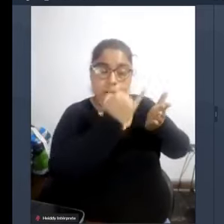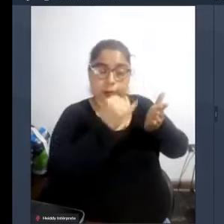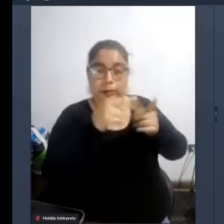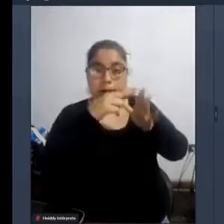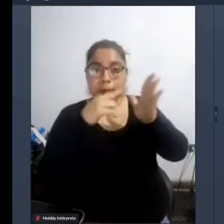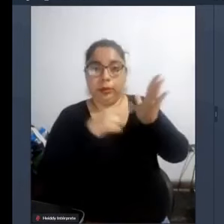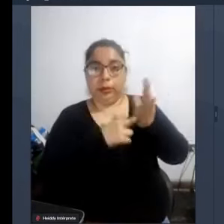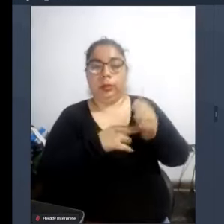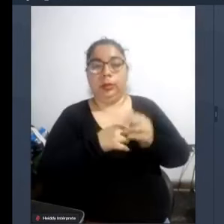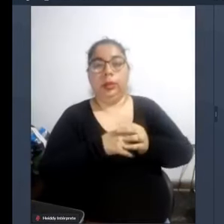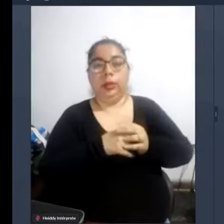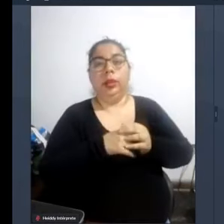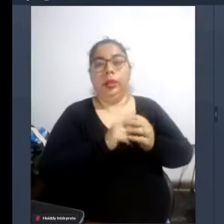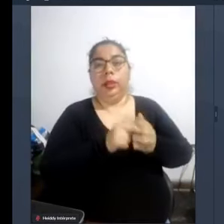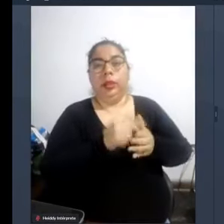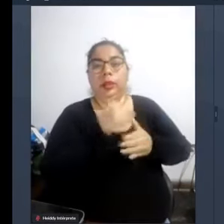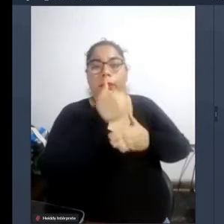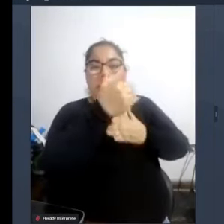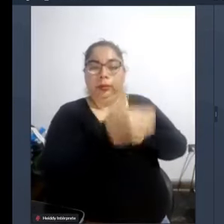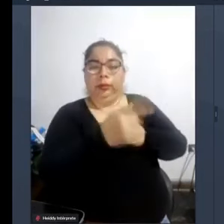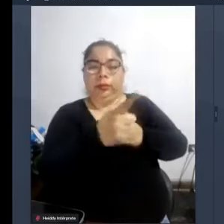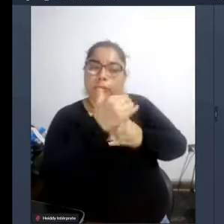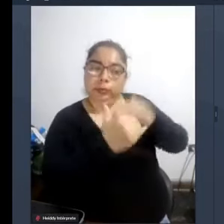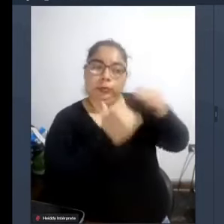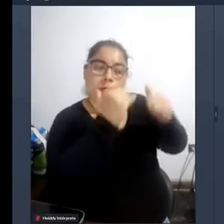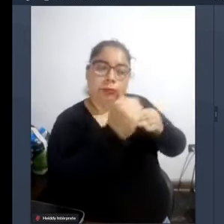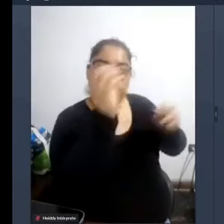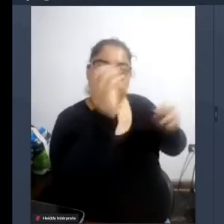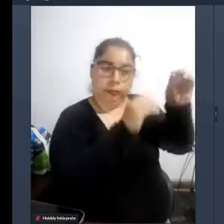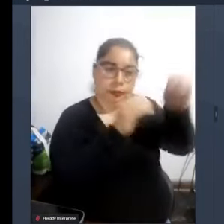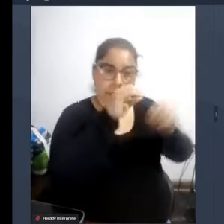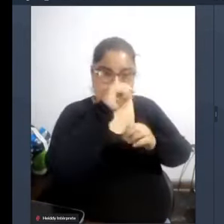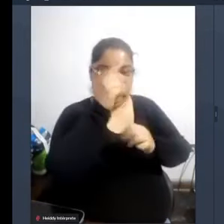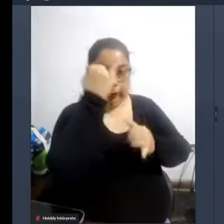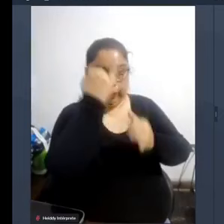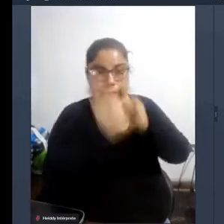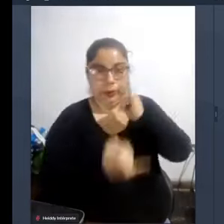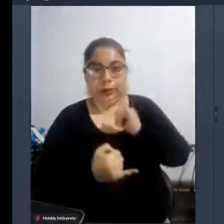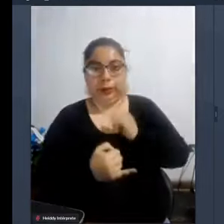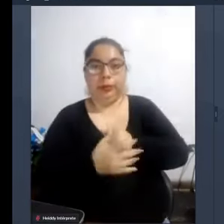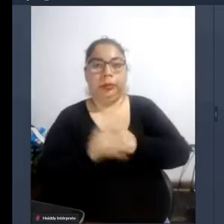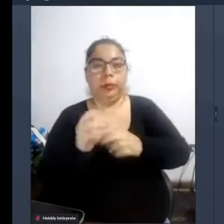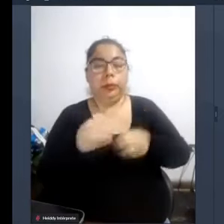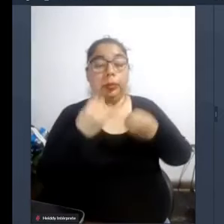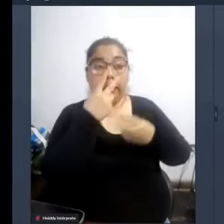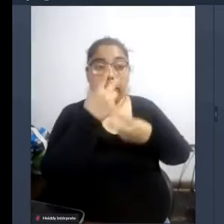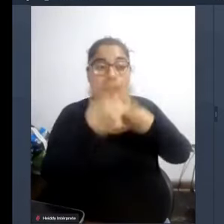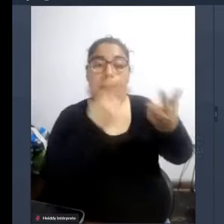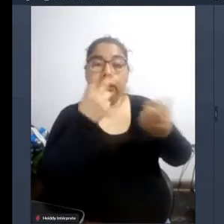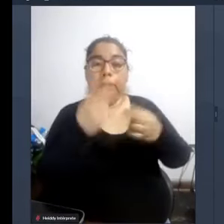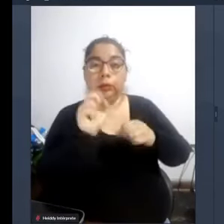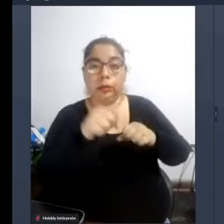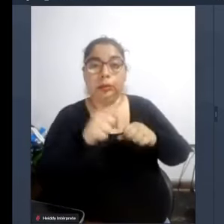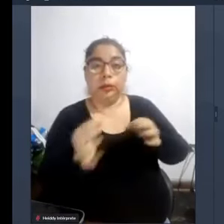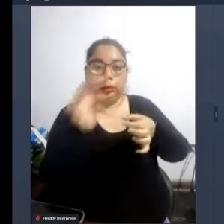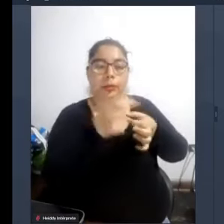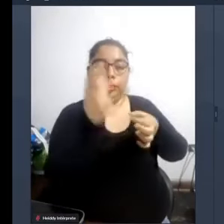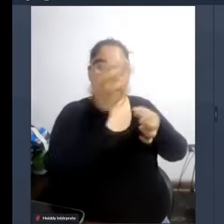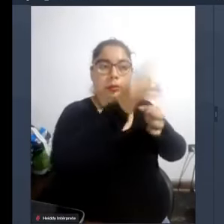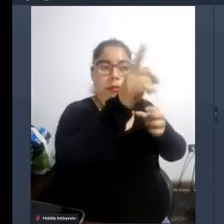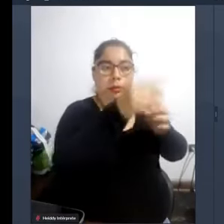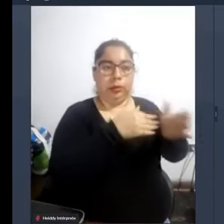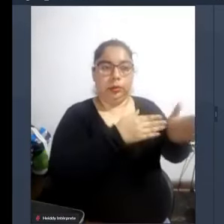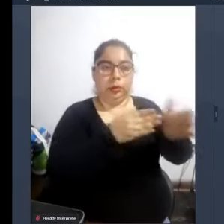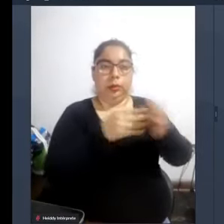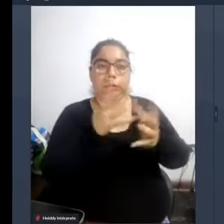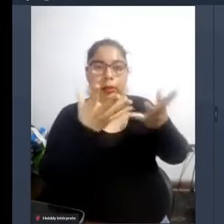en el plan de implementación en el transcurso de la implementación y al finalizar para ver realmente que estamos incluyendo las medidas de accesibilidad que se